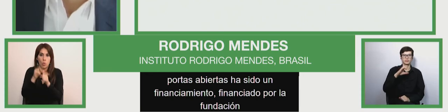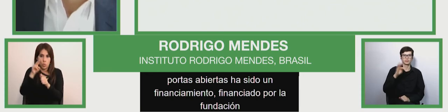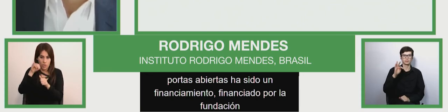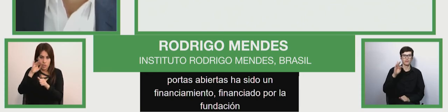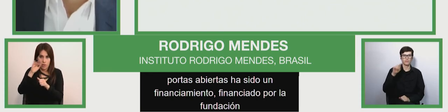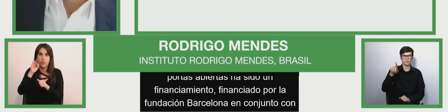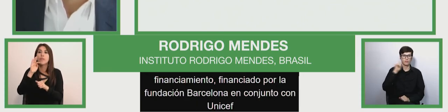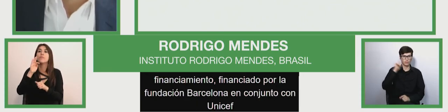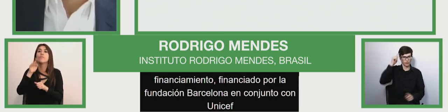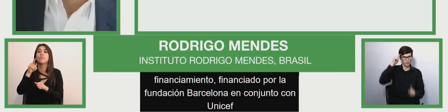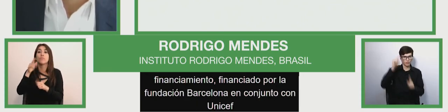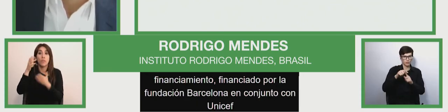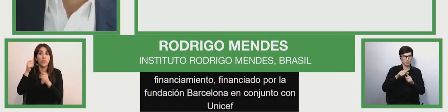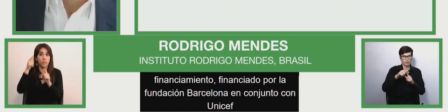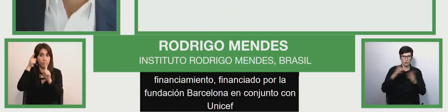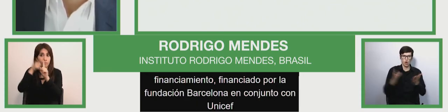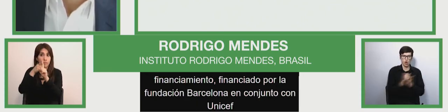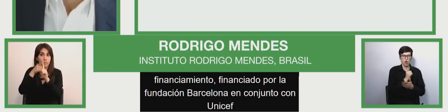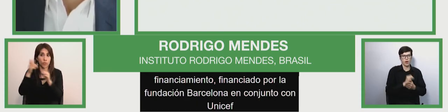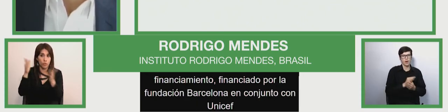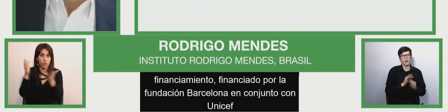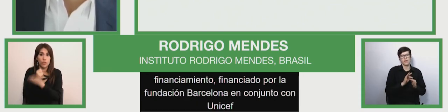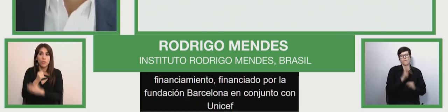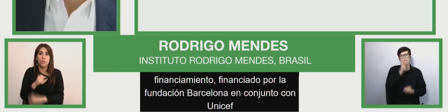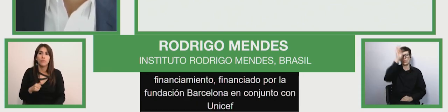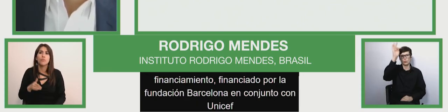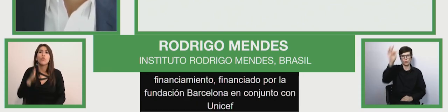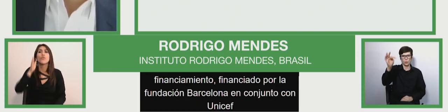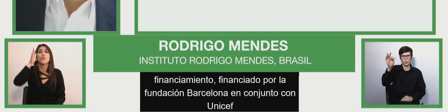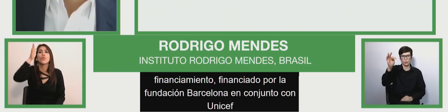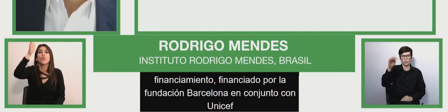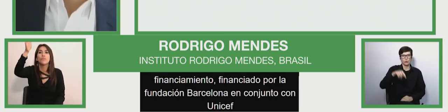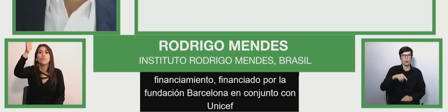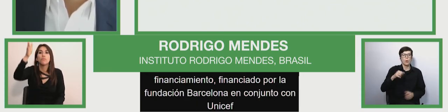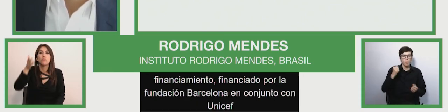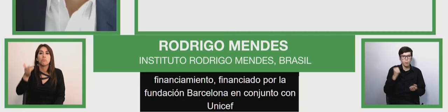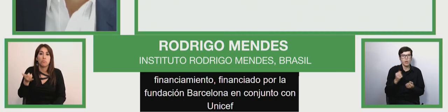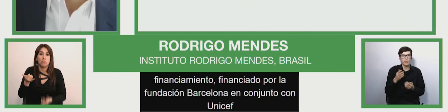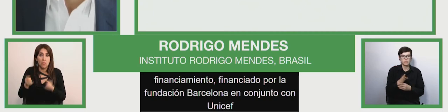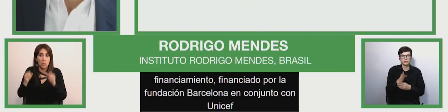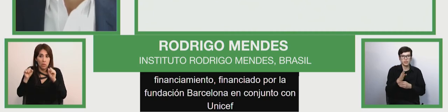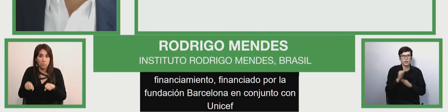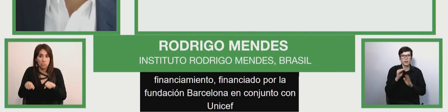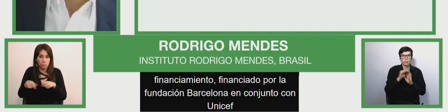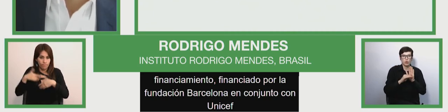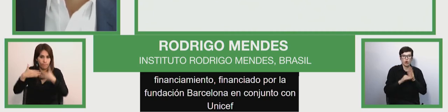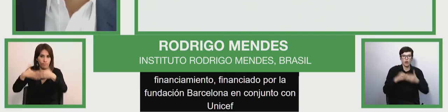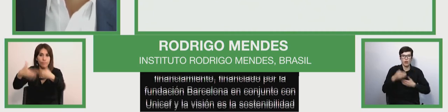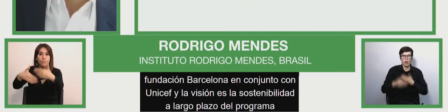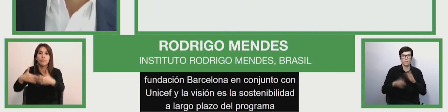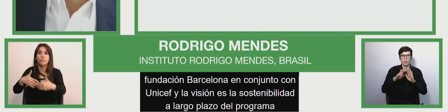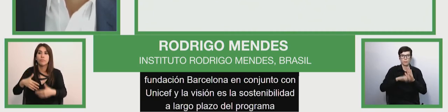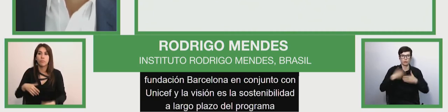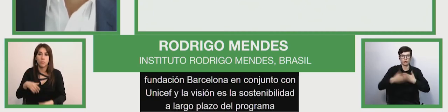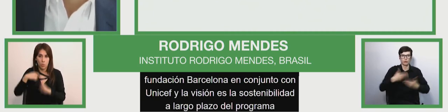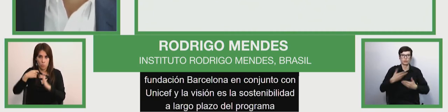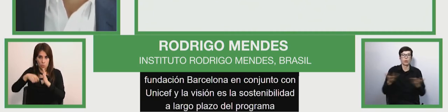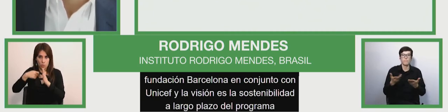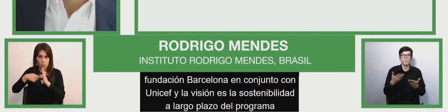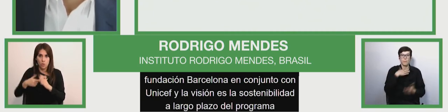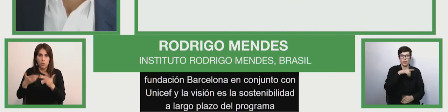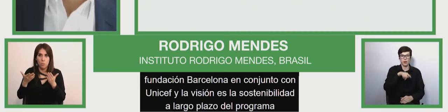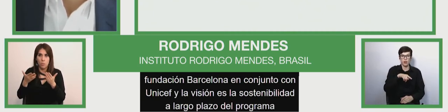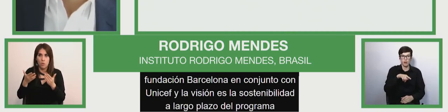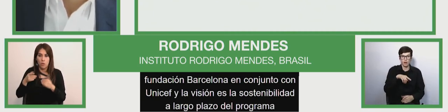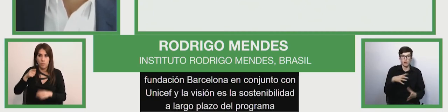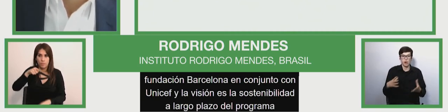la sostenibilidad a largo plazo del programa que que creó para aquello se creó